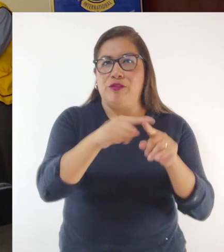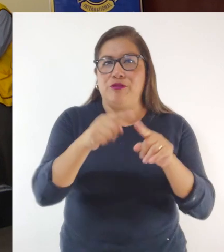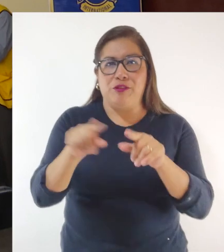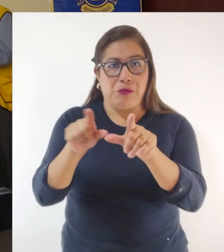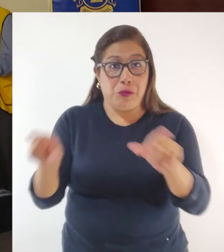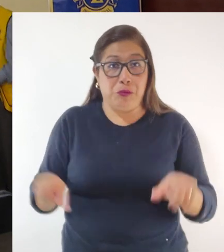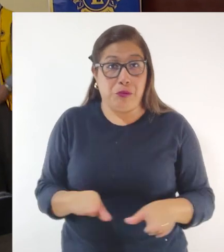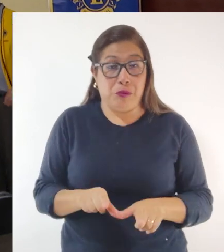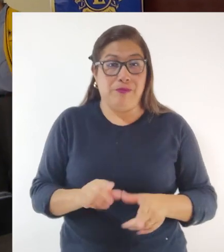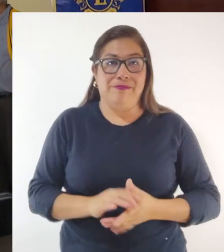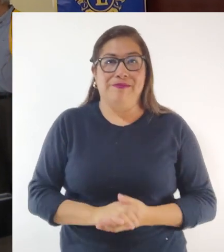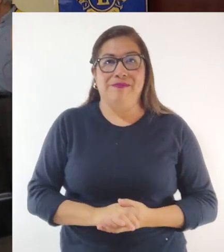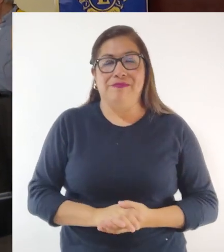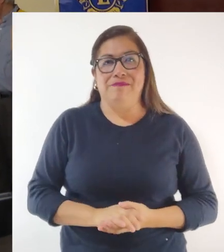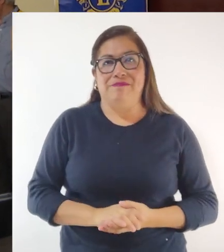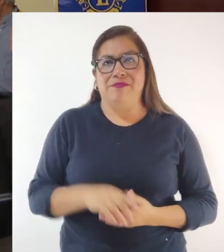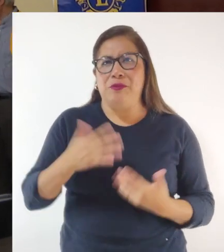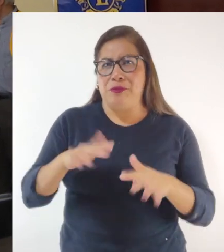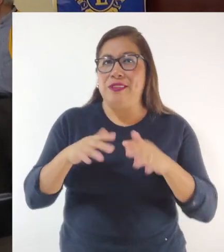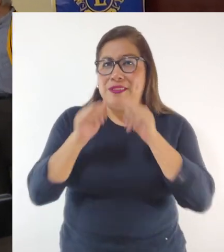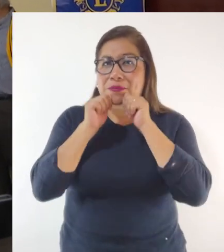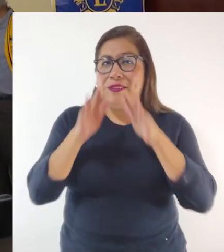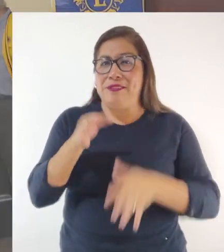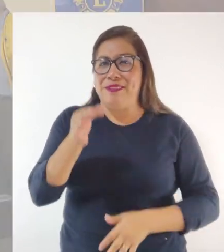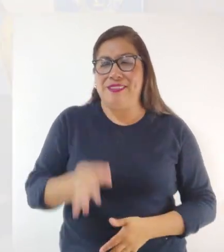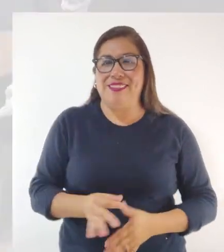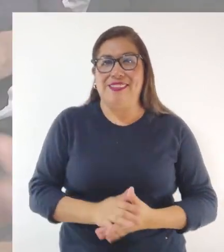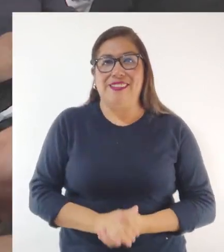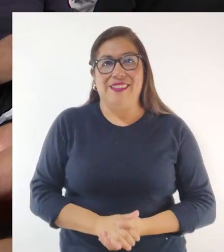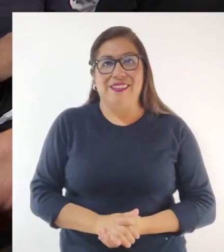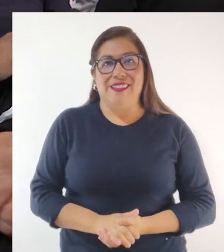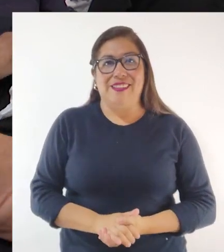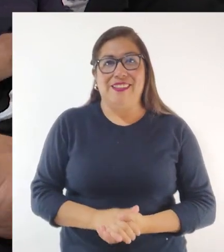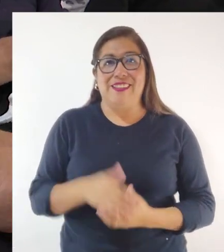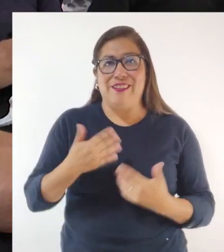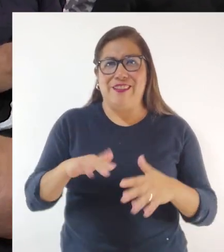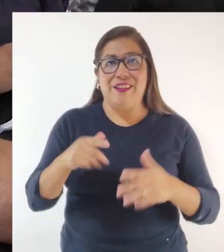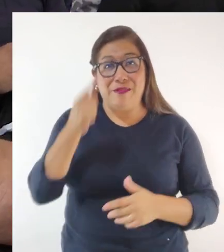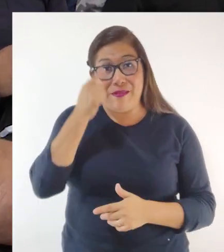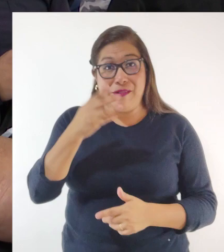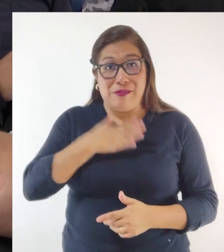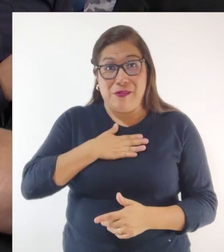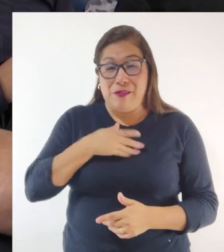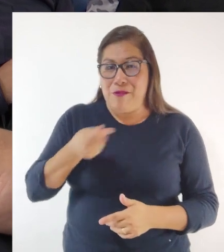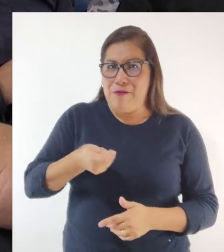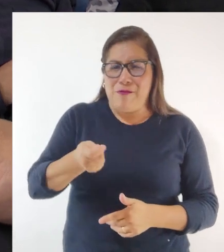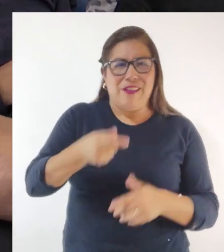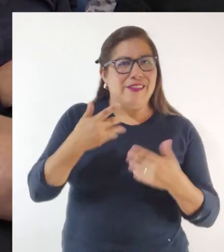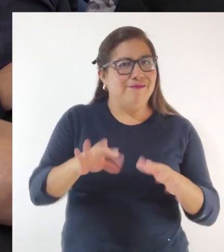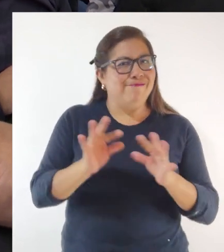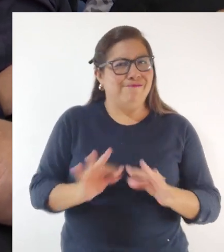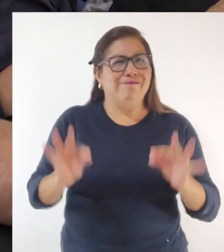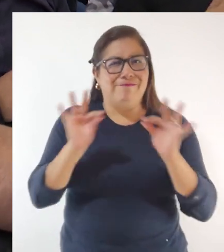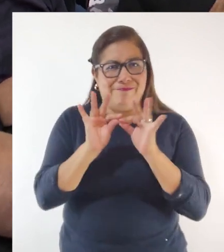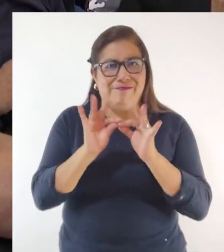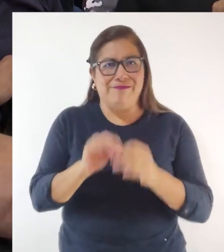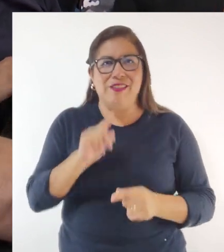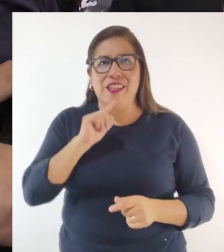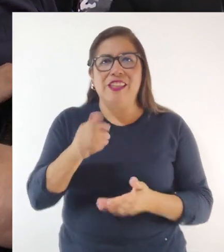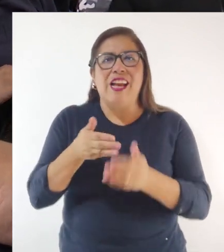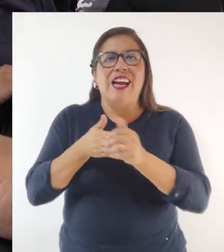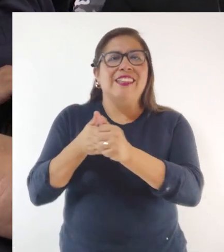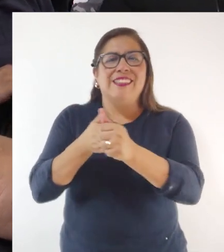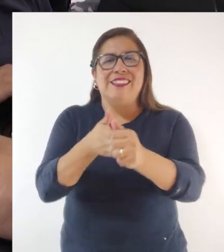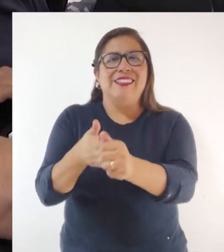varios lugares y es una bendición la verdad. El bastón blanco significa mucho para nosotros. Es un